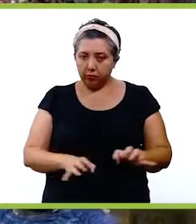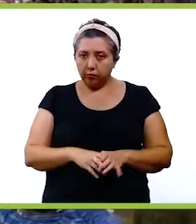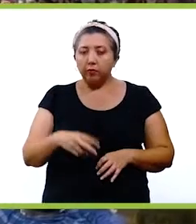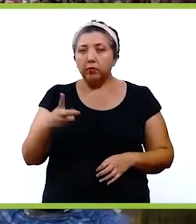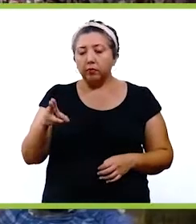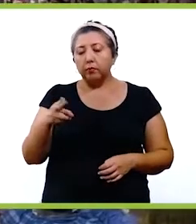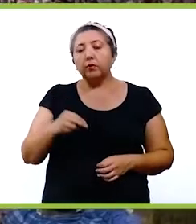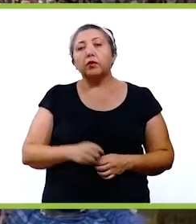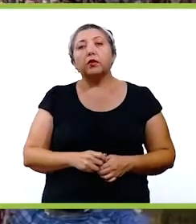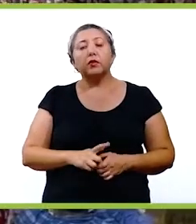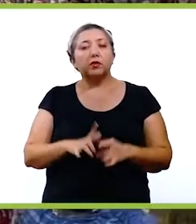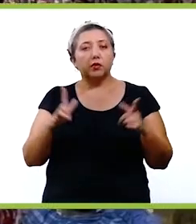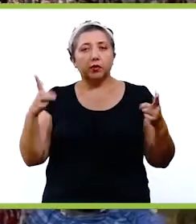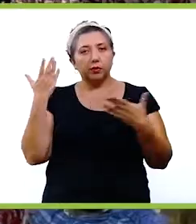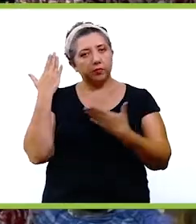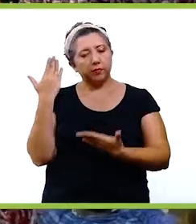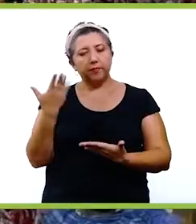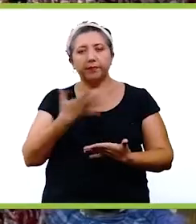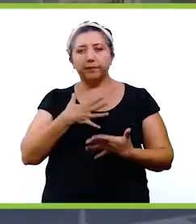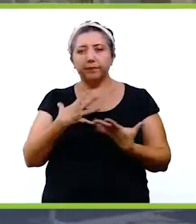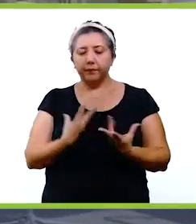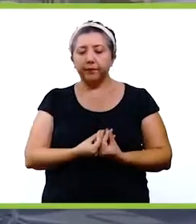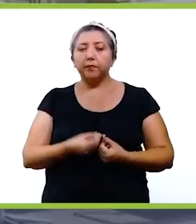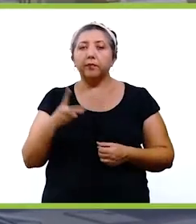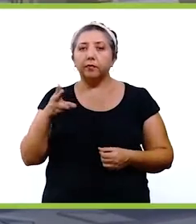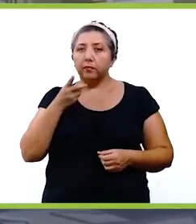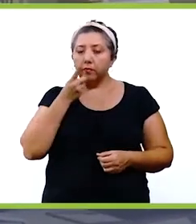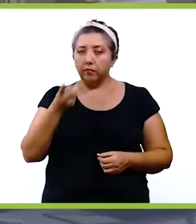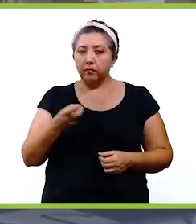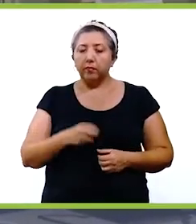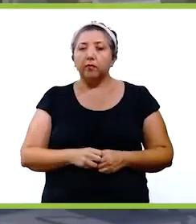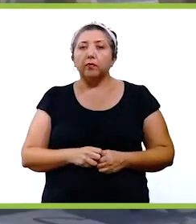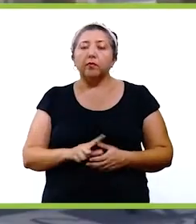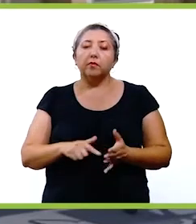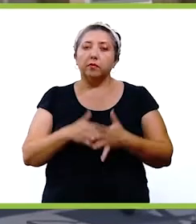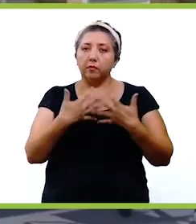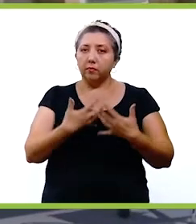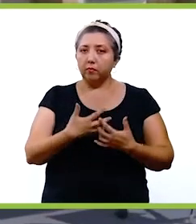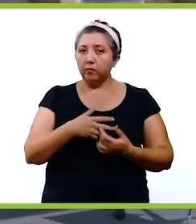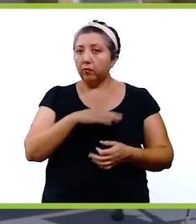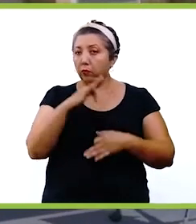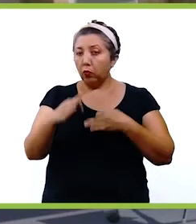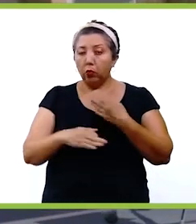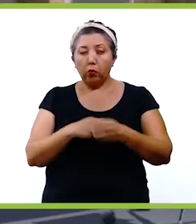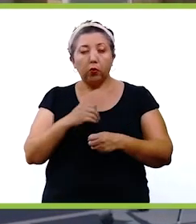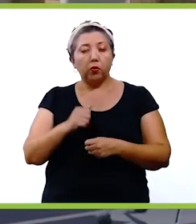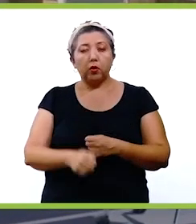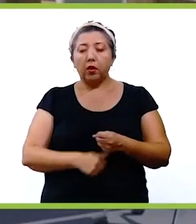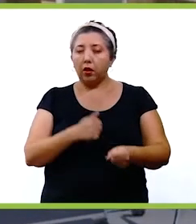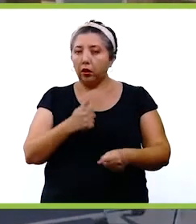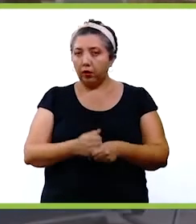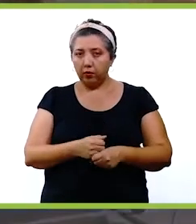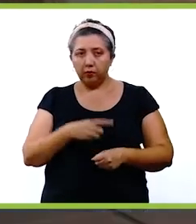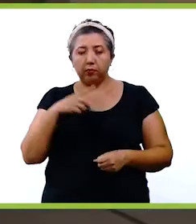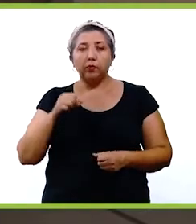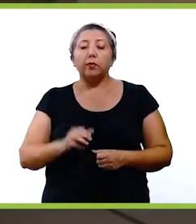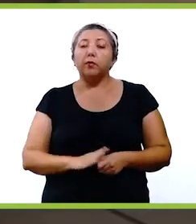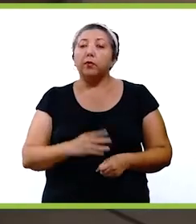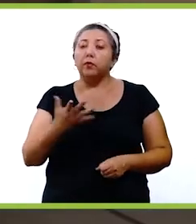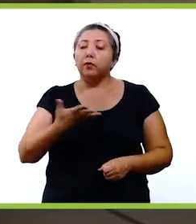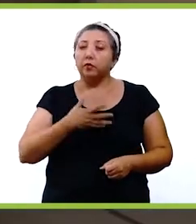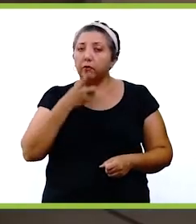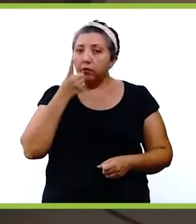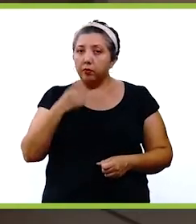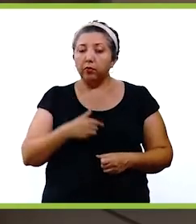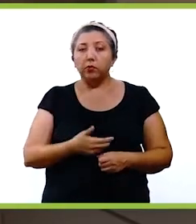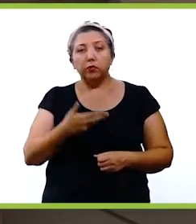división que también es uno de los grandes anhelos que tenemos. Además, este estadio pues va a funcionar los 365 días del año porque además va